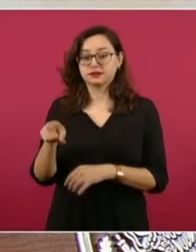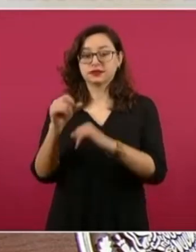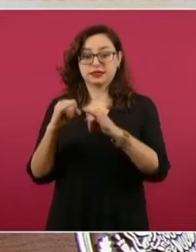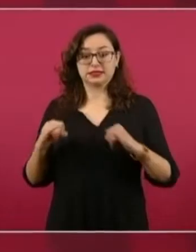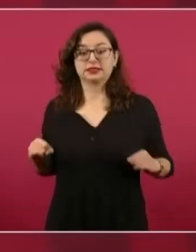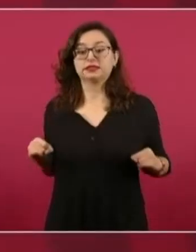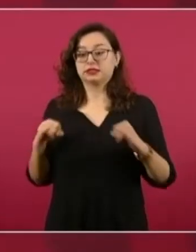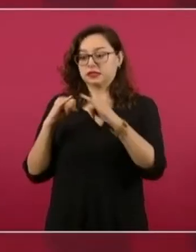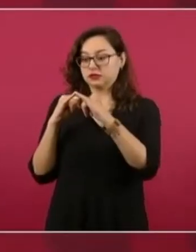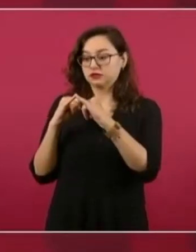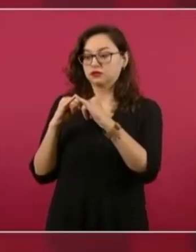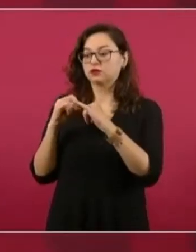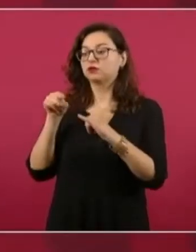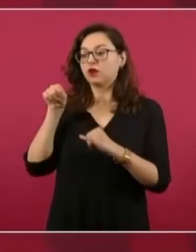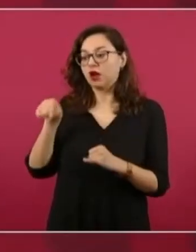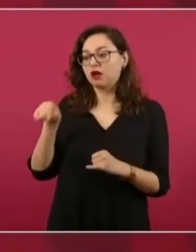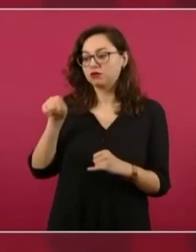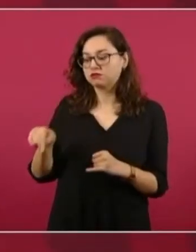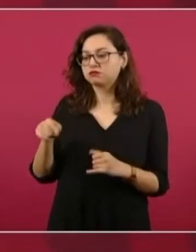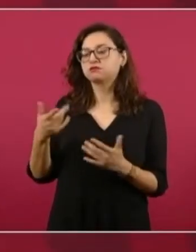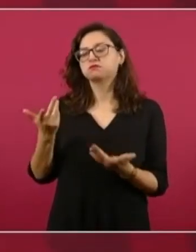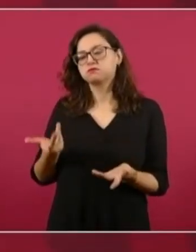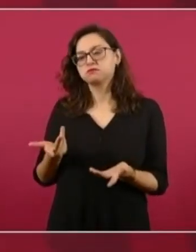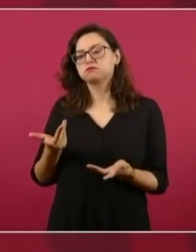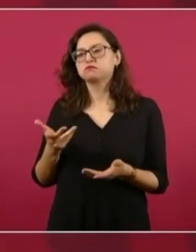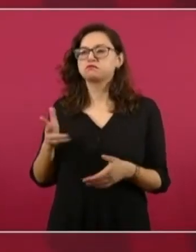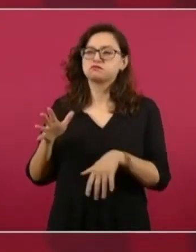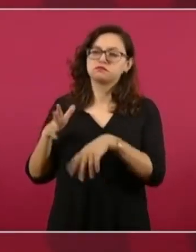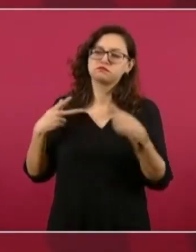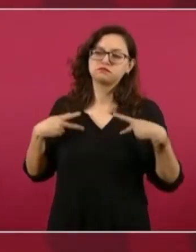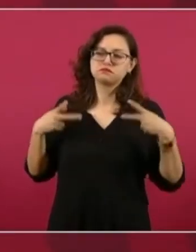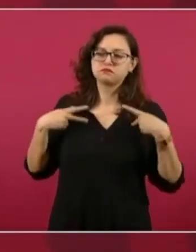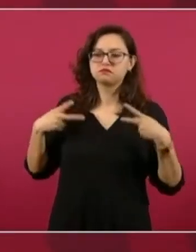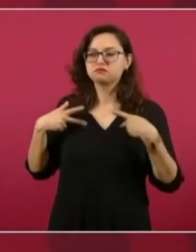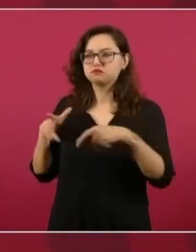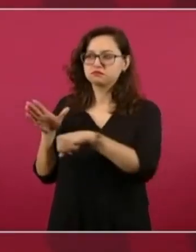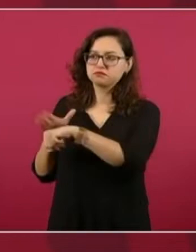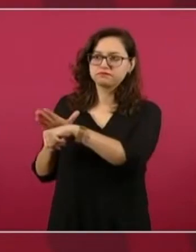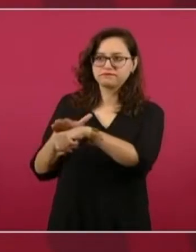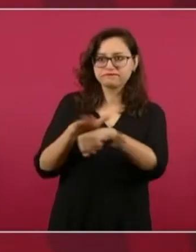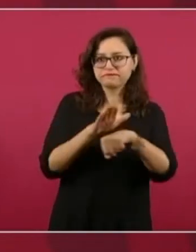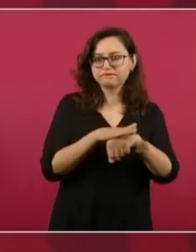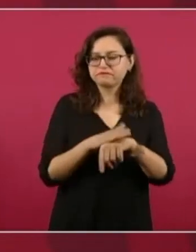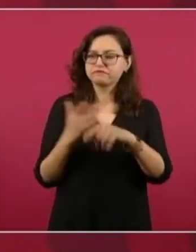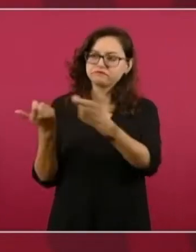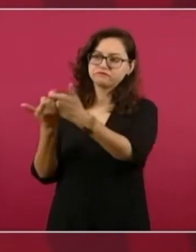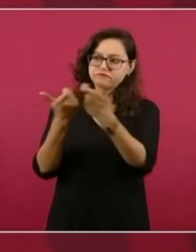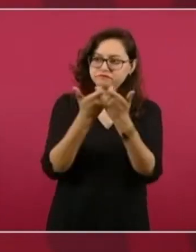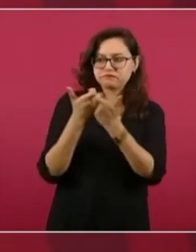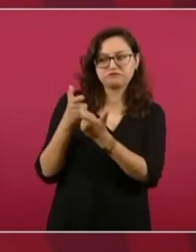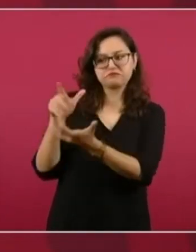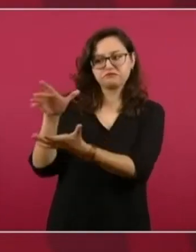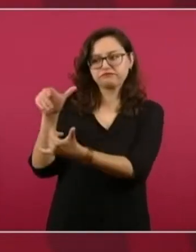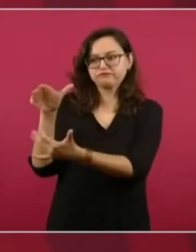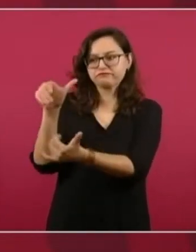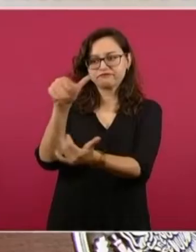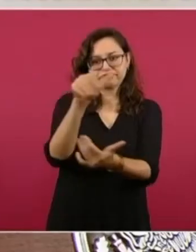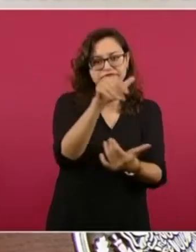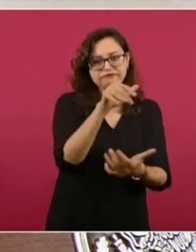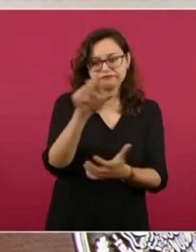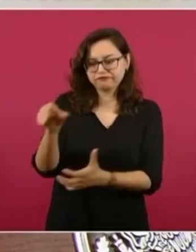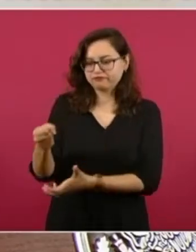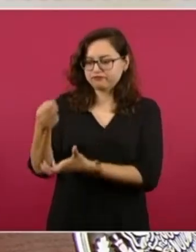que todos los ciudadanos contribuyan al